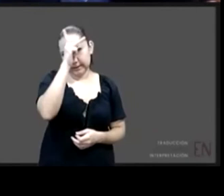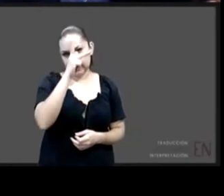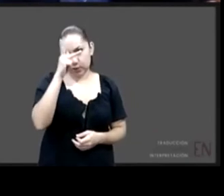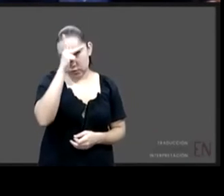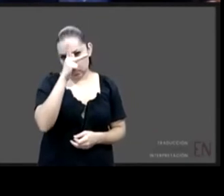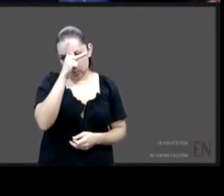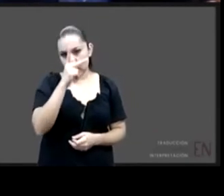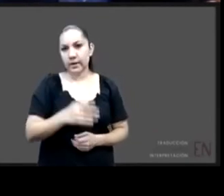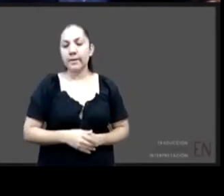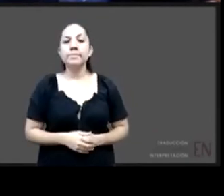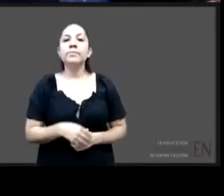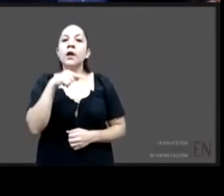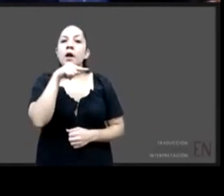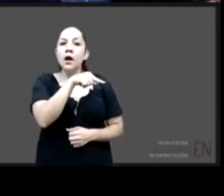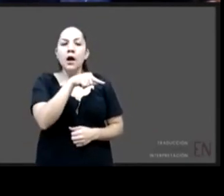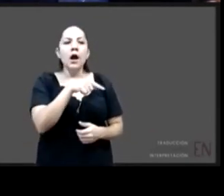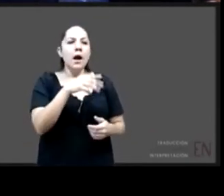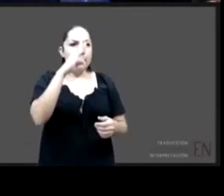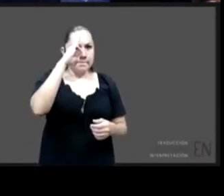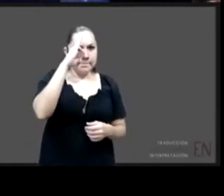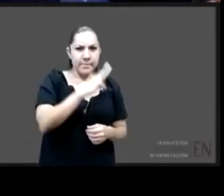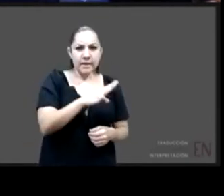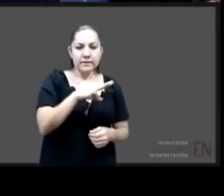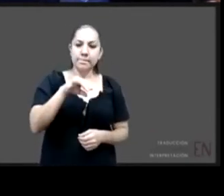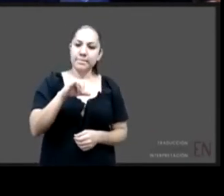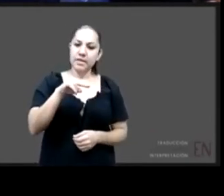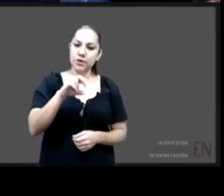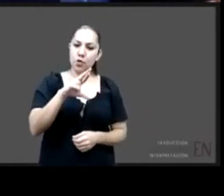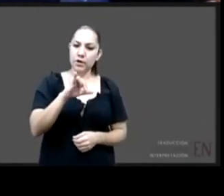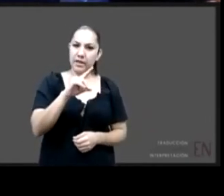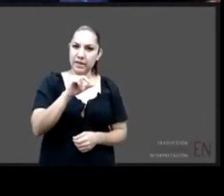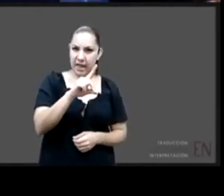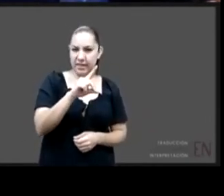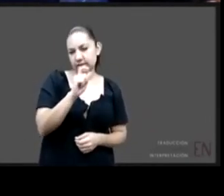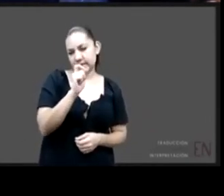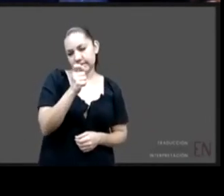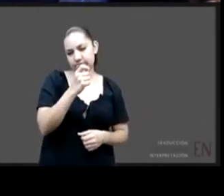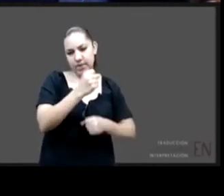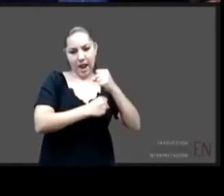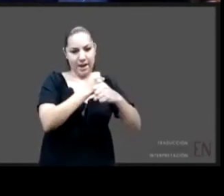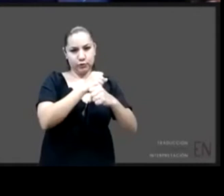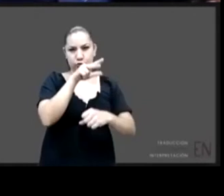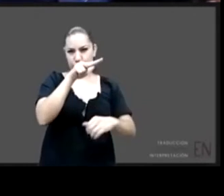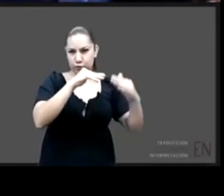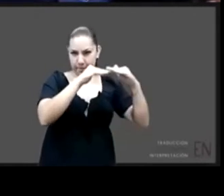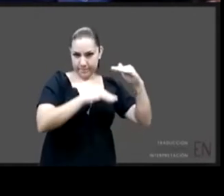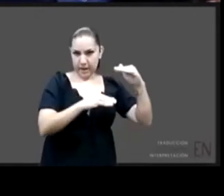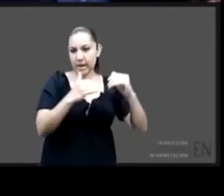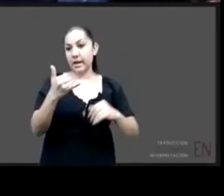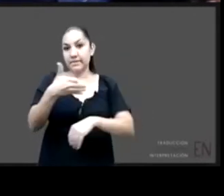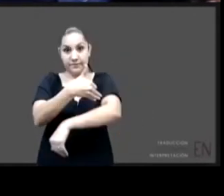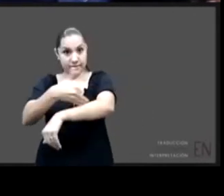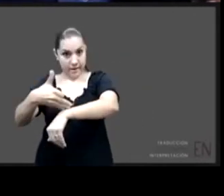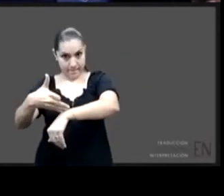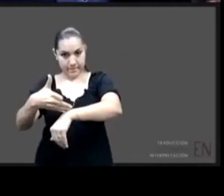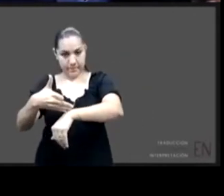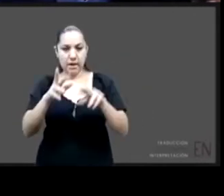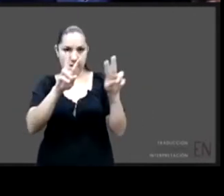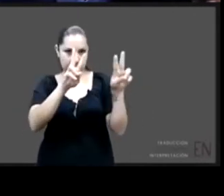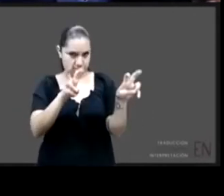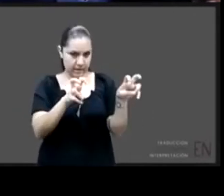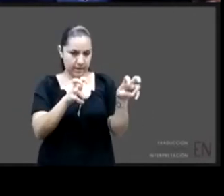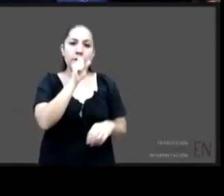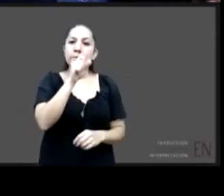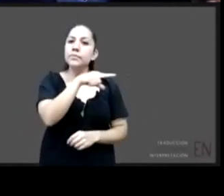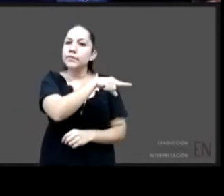minoridad y familia, minoridad, es decir, minoría de edad y familia, y es autora de investigaciones sobre